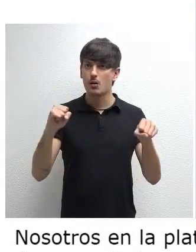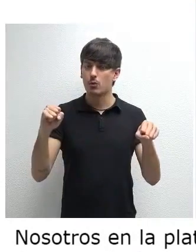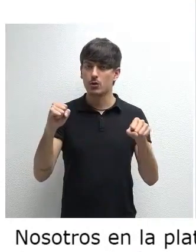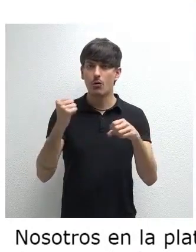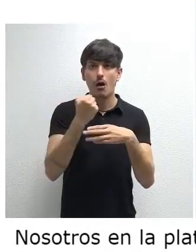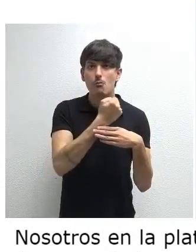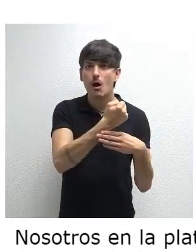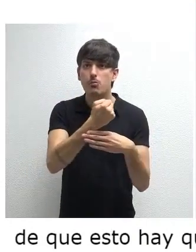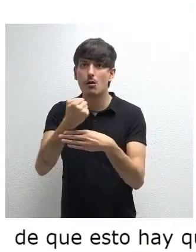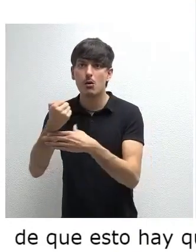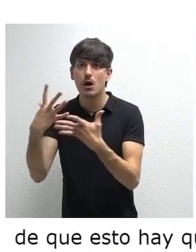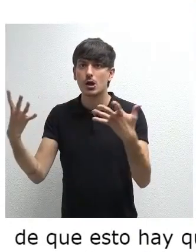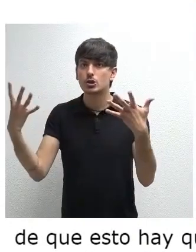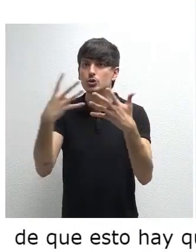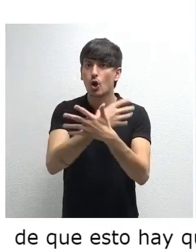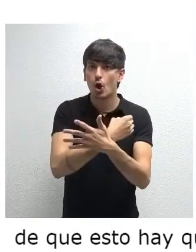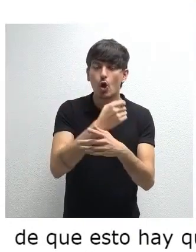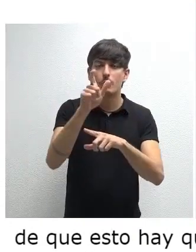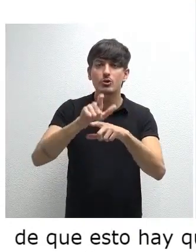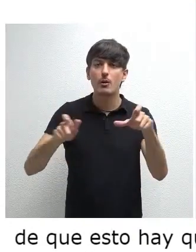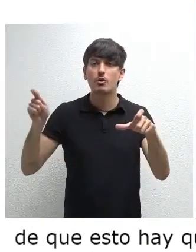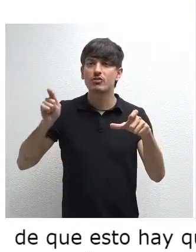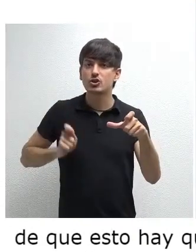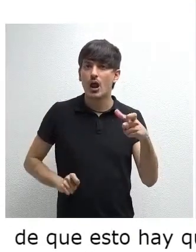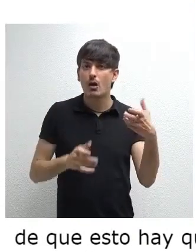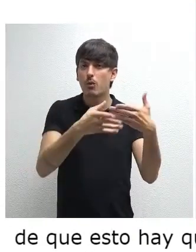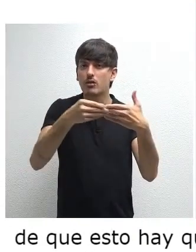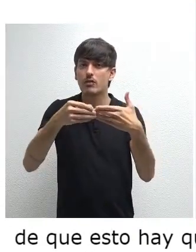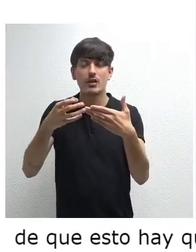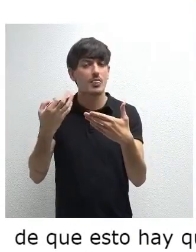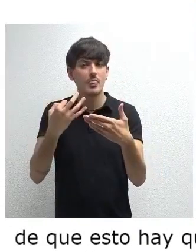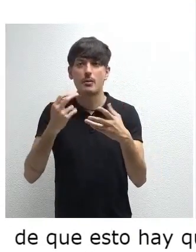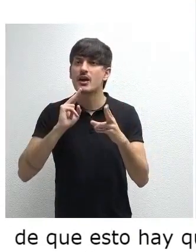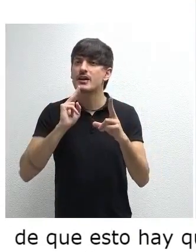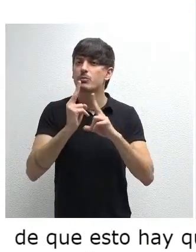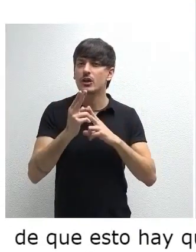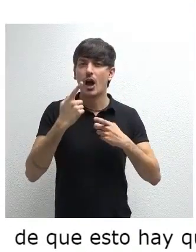sistema y a nuestros profesionales si no somos capaces de dar otro tipo de respuestas más coordinadas, más multidisciplinares.